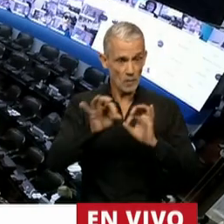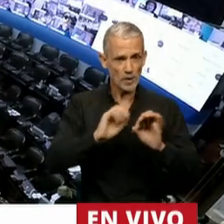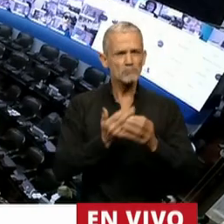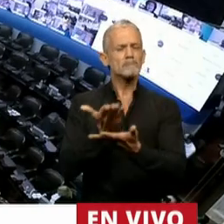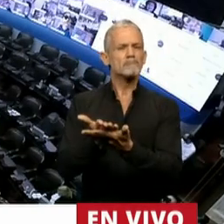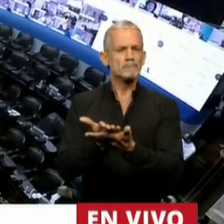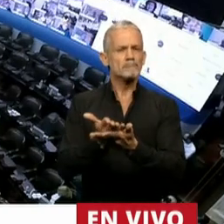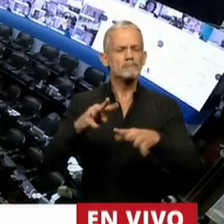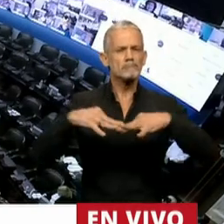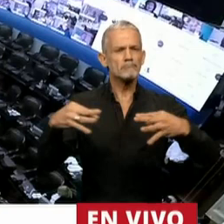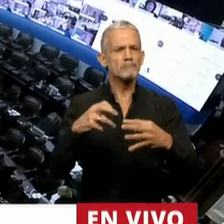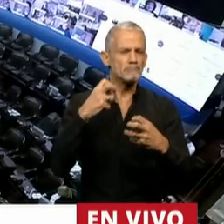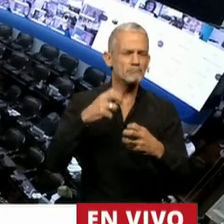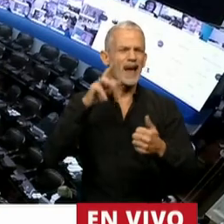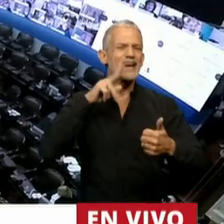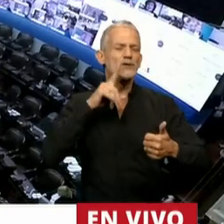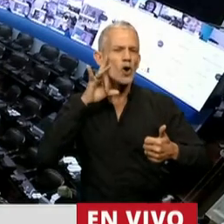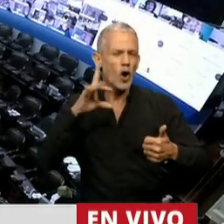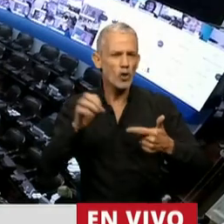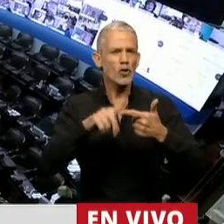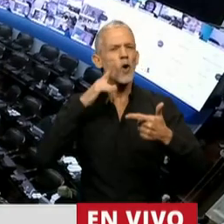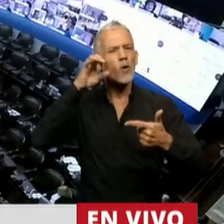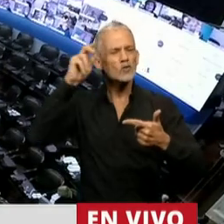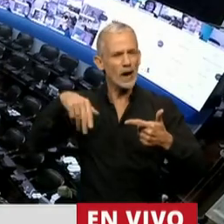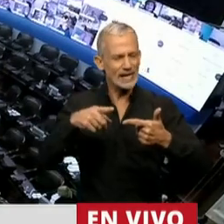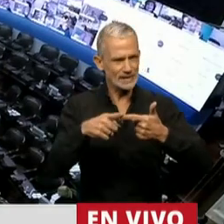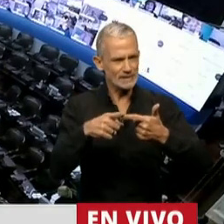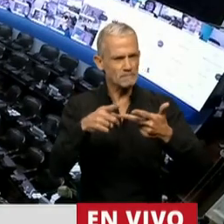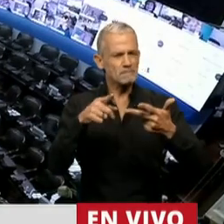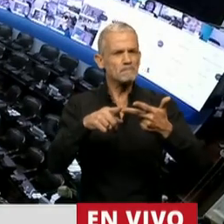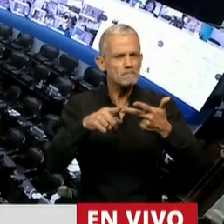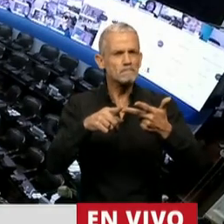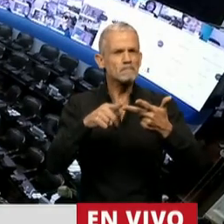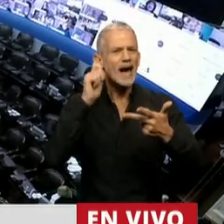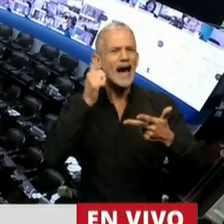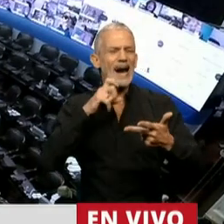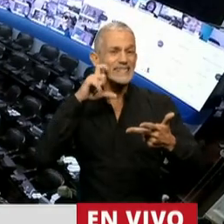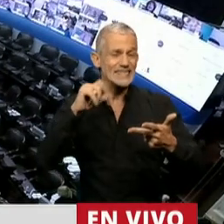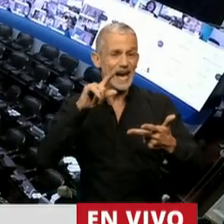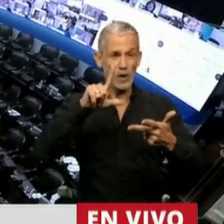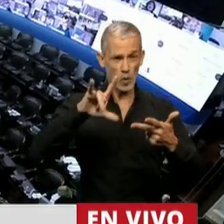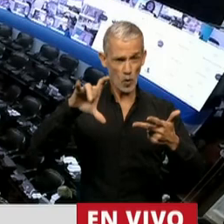junto a otros diputados, Cristian Vitorno, José Sebastián García Luca,